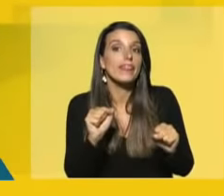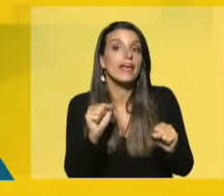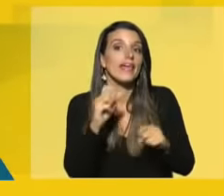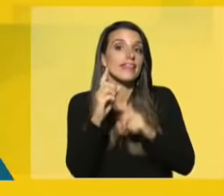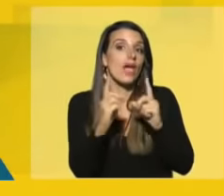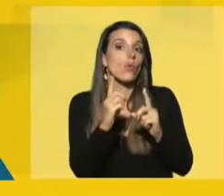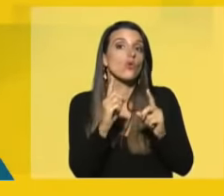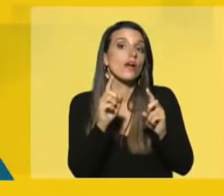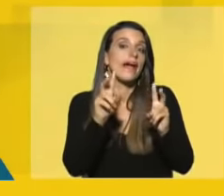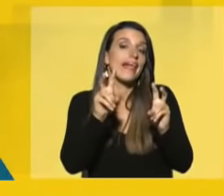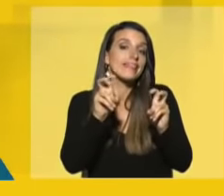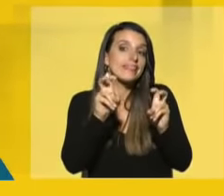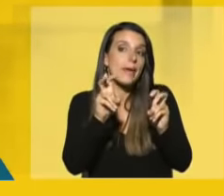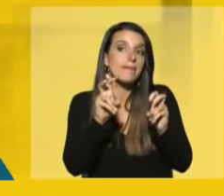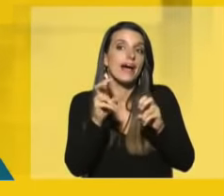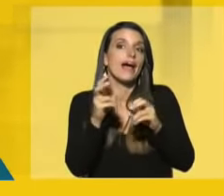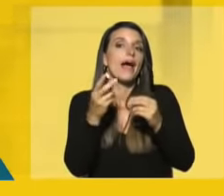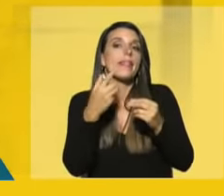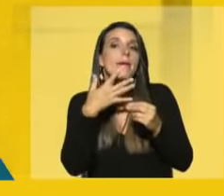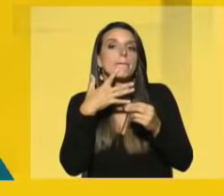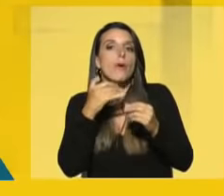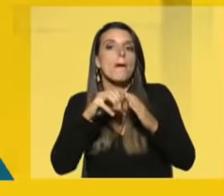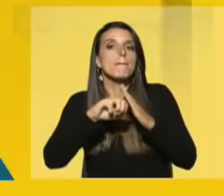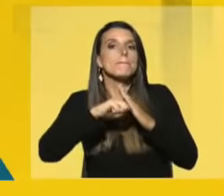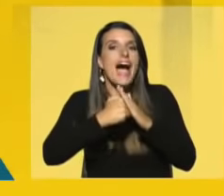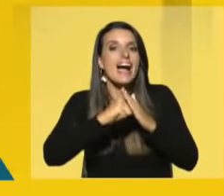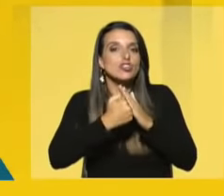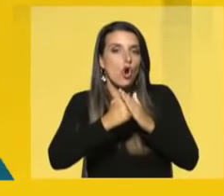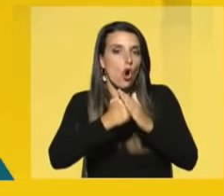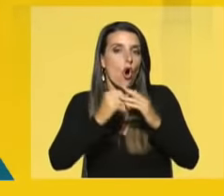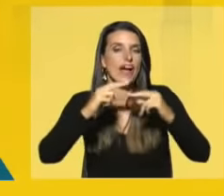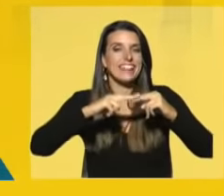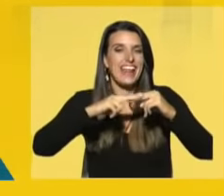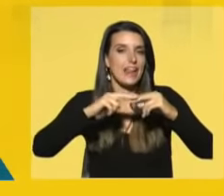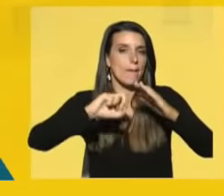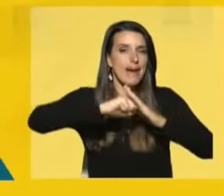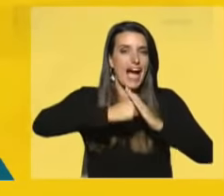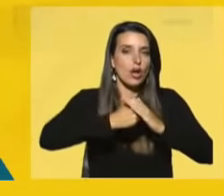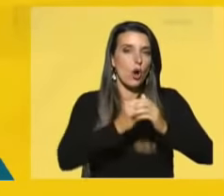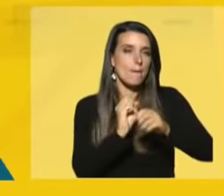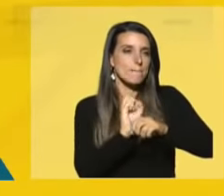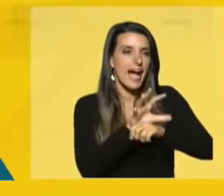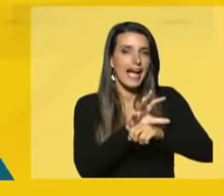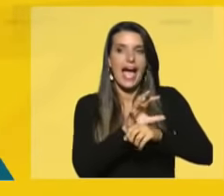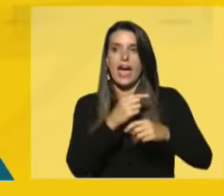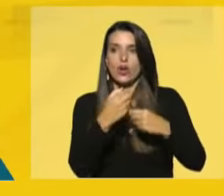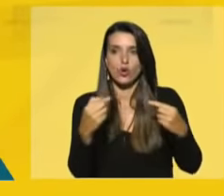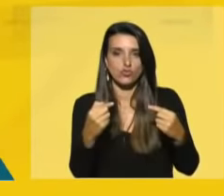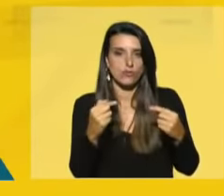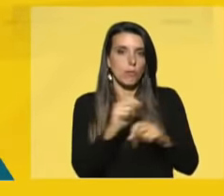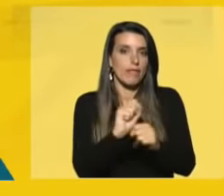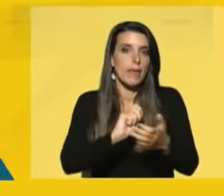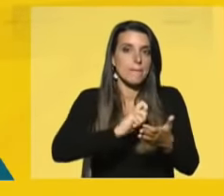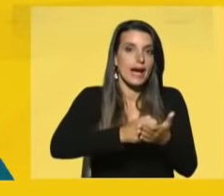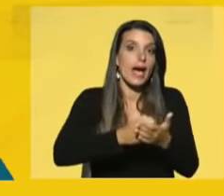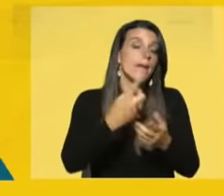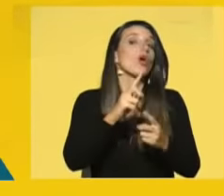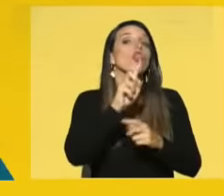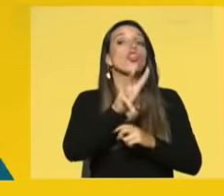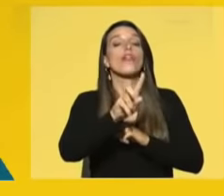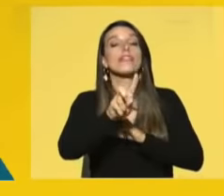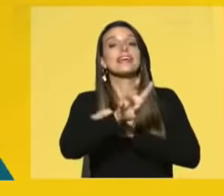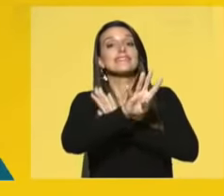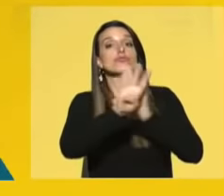acreditación en cuenta en instituciones de intermediación financiera o en instrumento de dinero electrónico. El 219